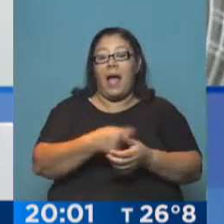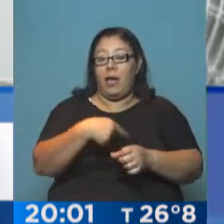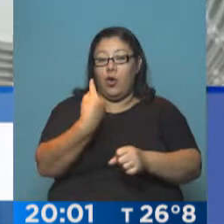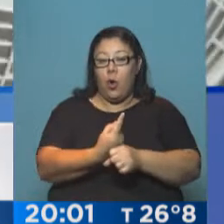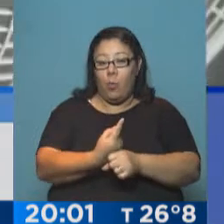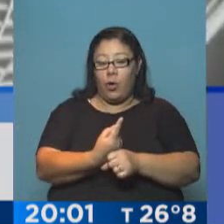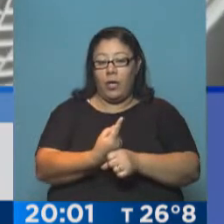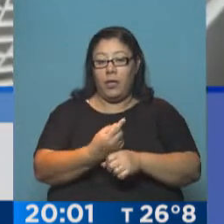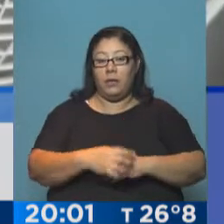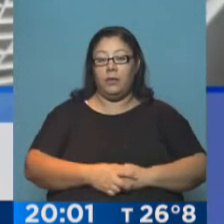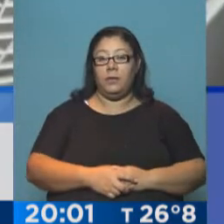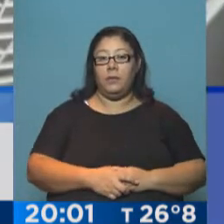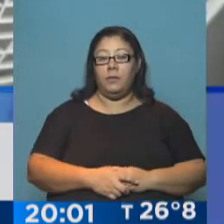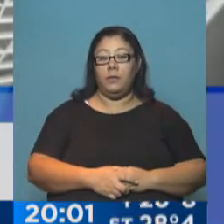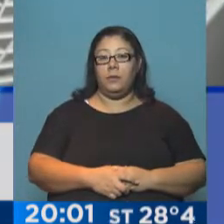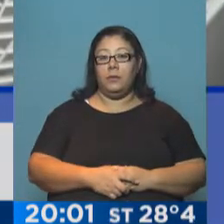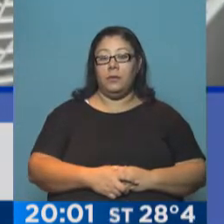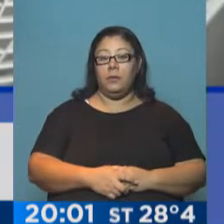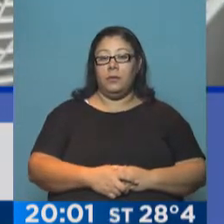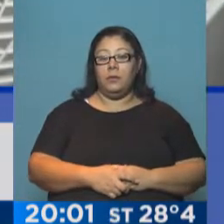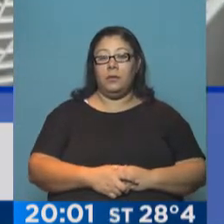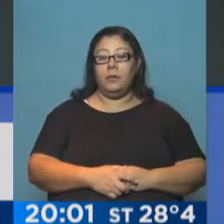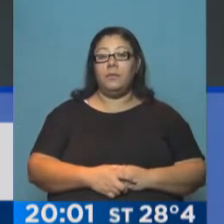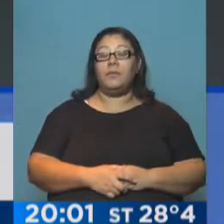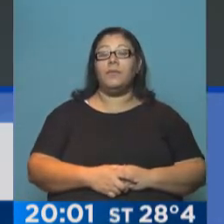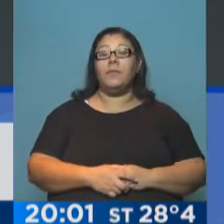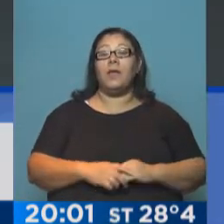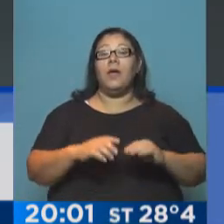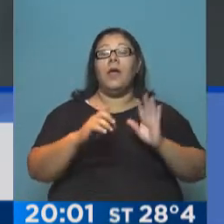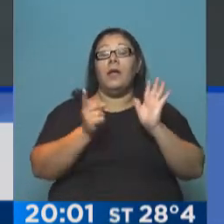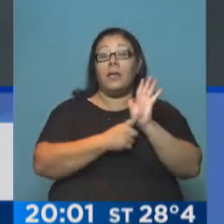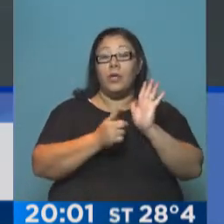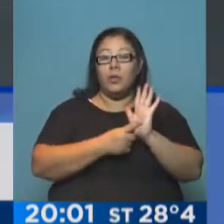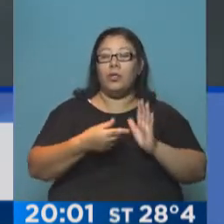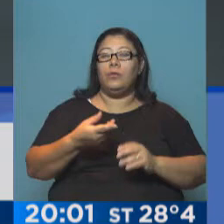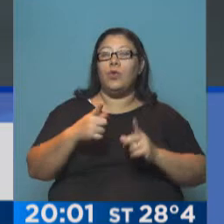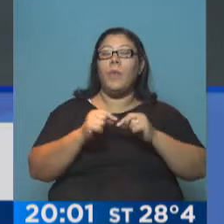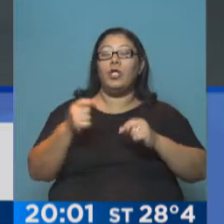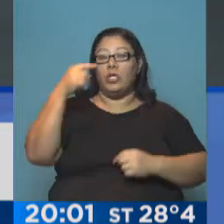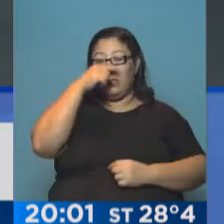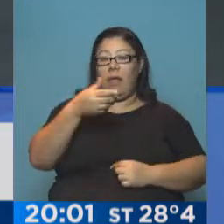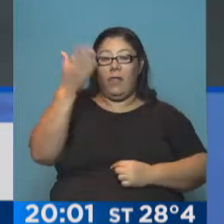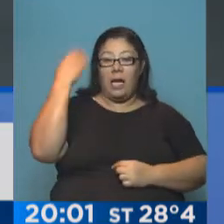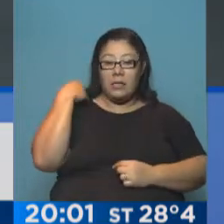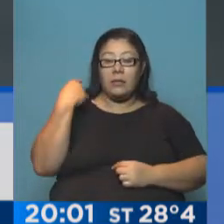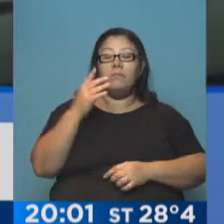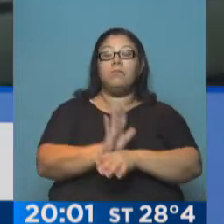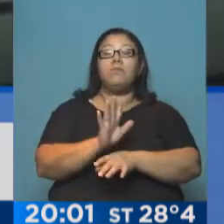tarifas del sector. Y como han visto en el anexo de la resolución 7 del día de ayer, acá están los criterios de